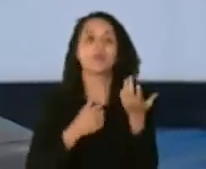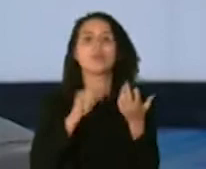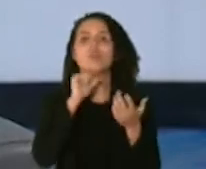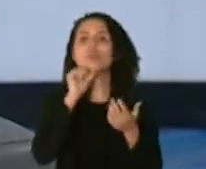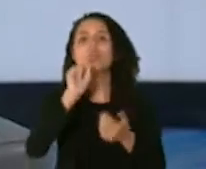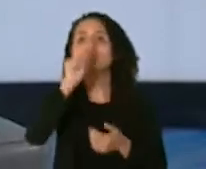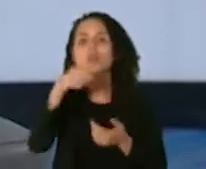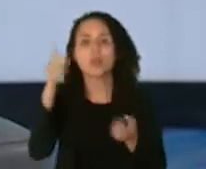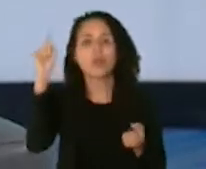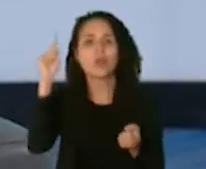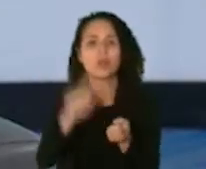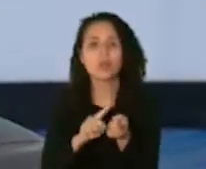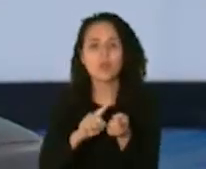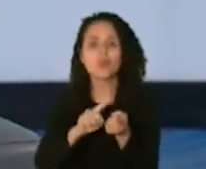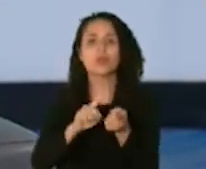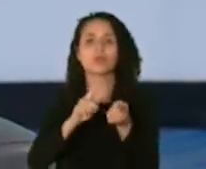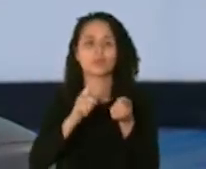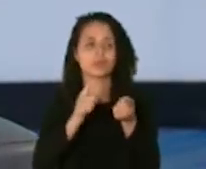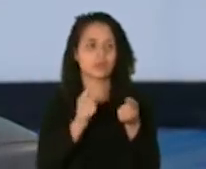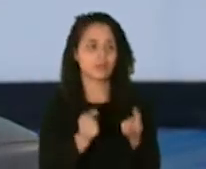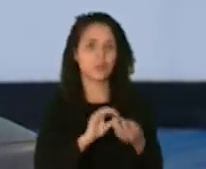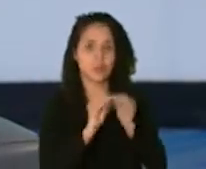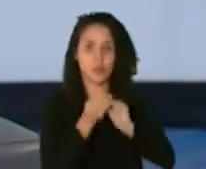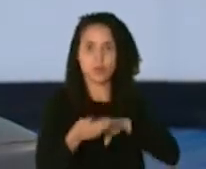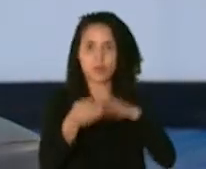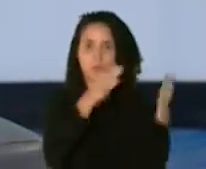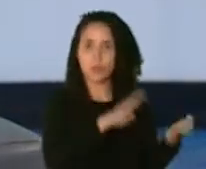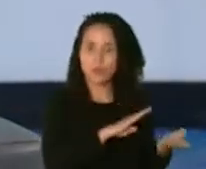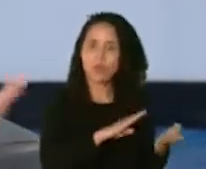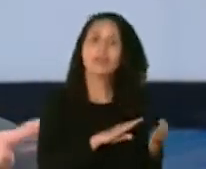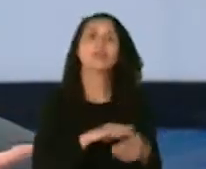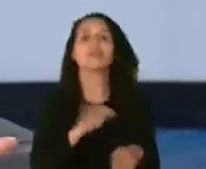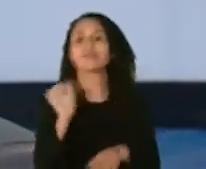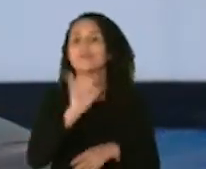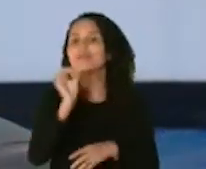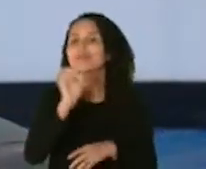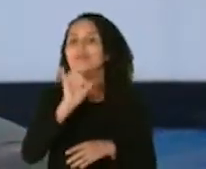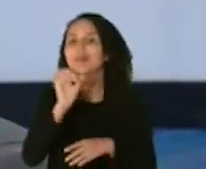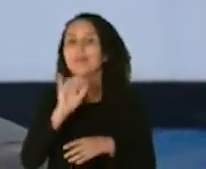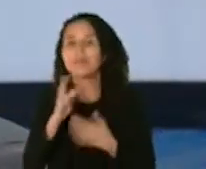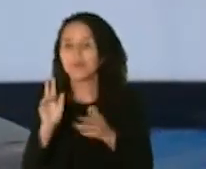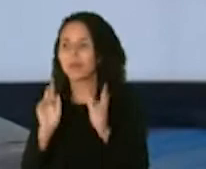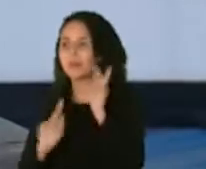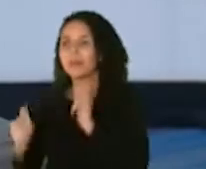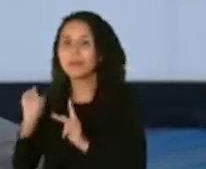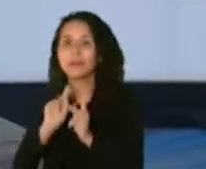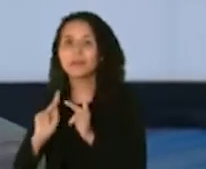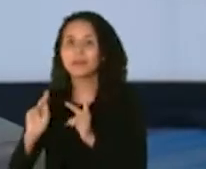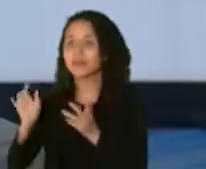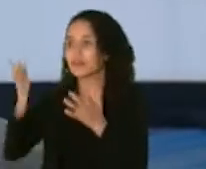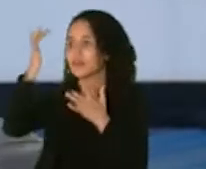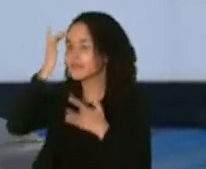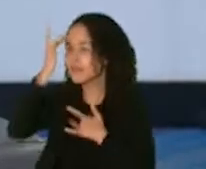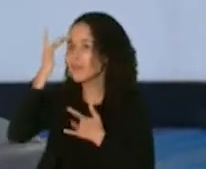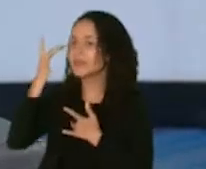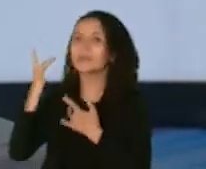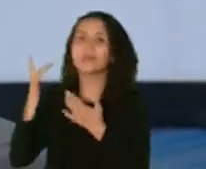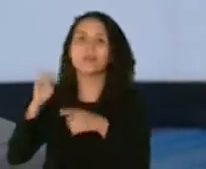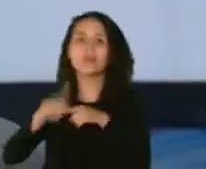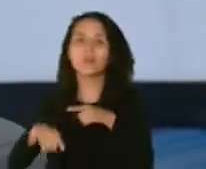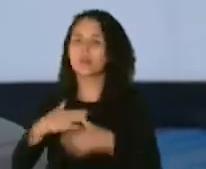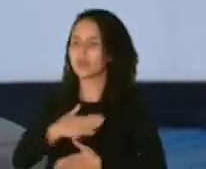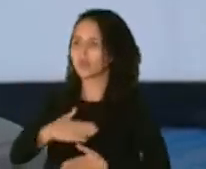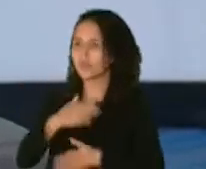bajado los efectos secundarios después de una persona haber tenido una pulmonía que queda disfuncional personas que no pueden trabajar no pueden